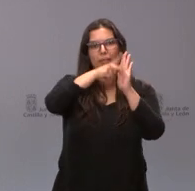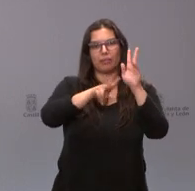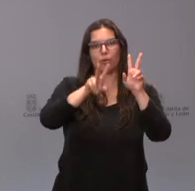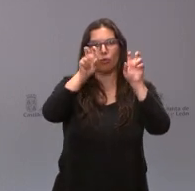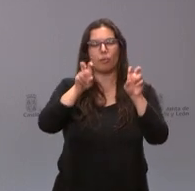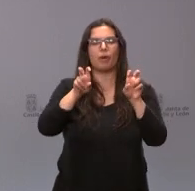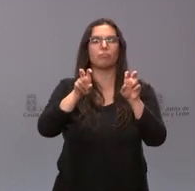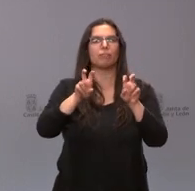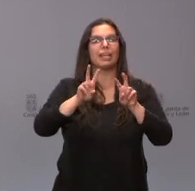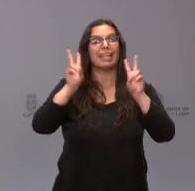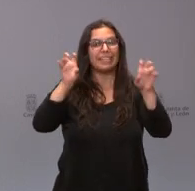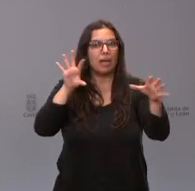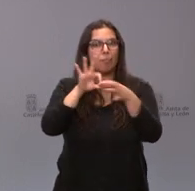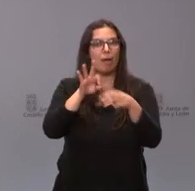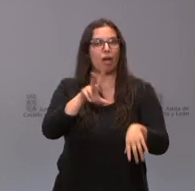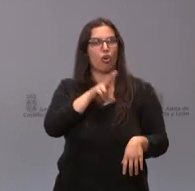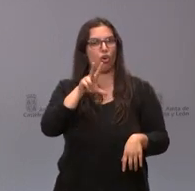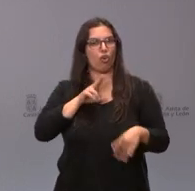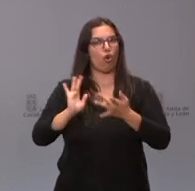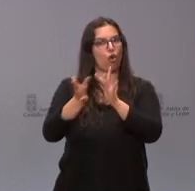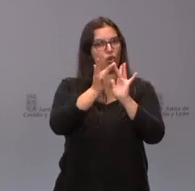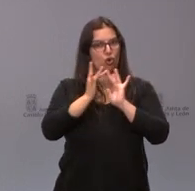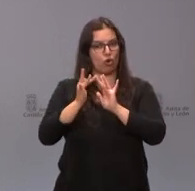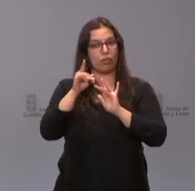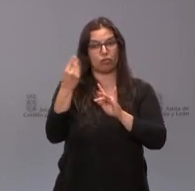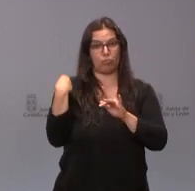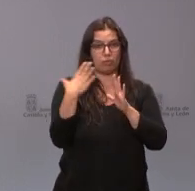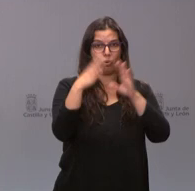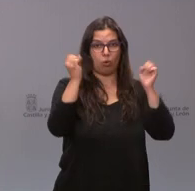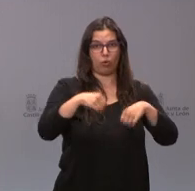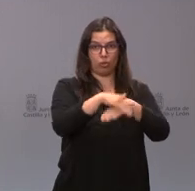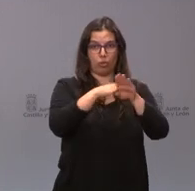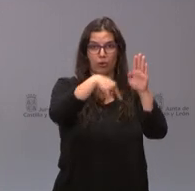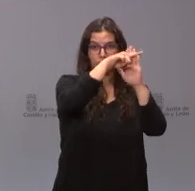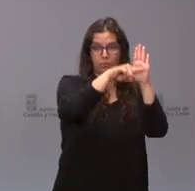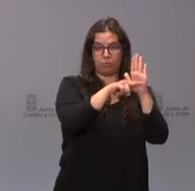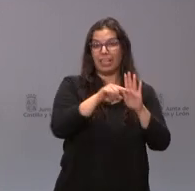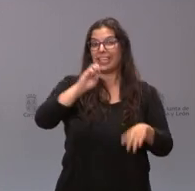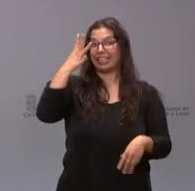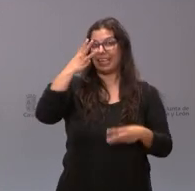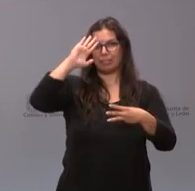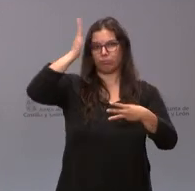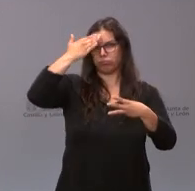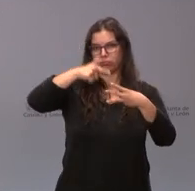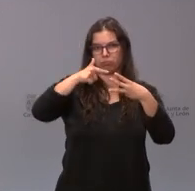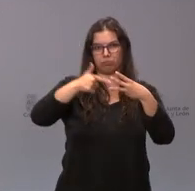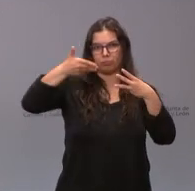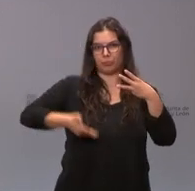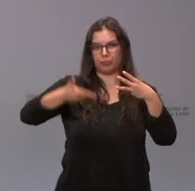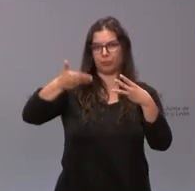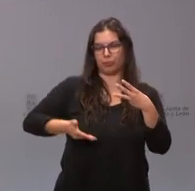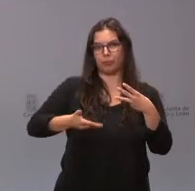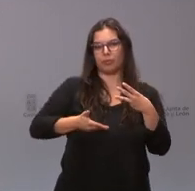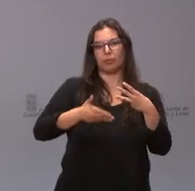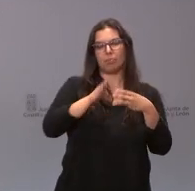concordia. Es conforme al acuerdo de gobierno que teníamos y son tres puntos fundamentales los que inspiran el trabajo en